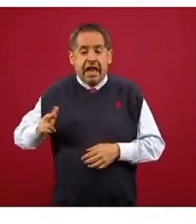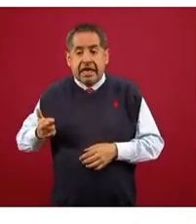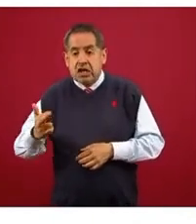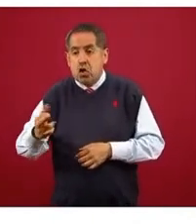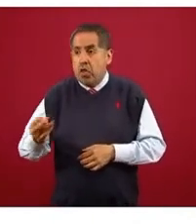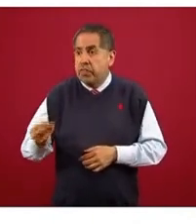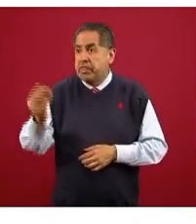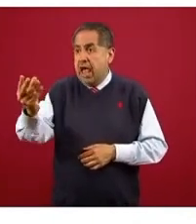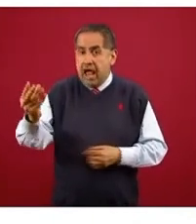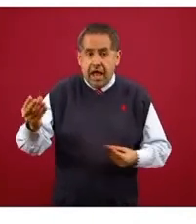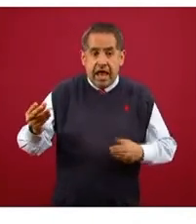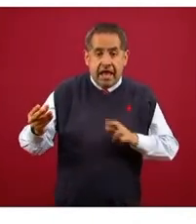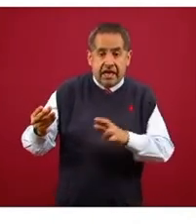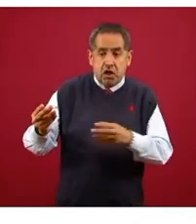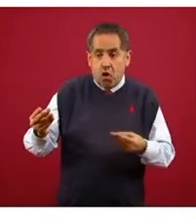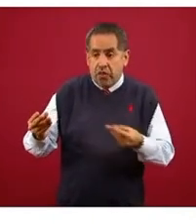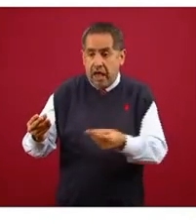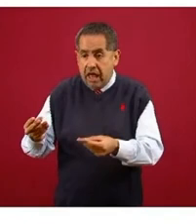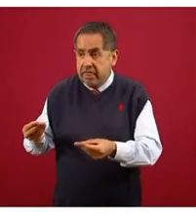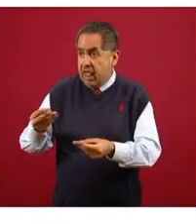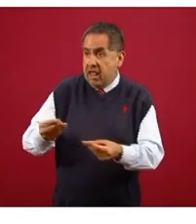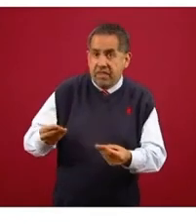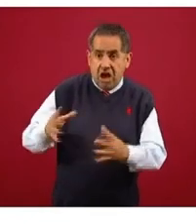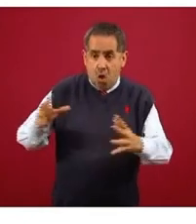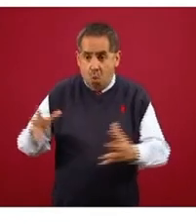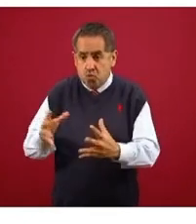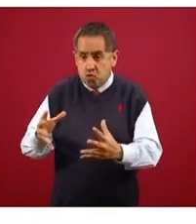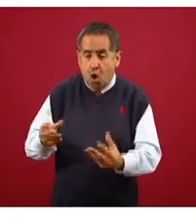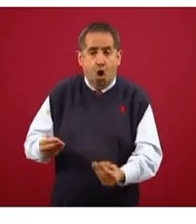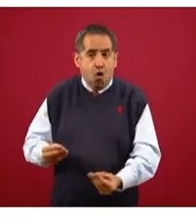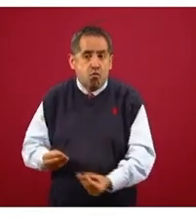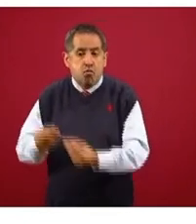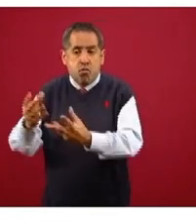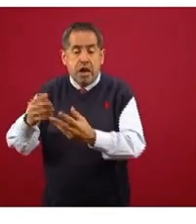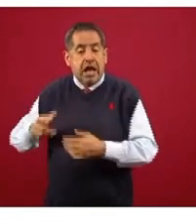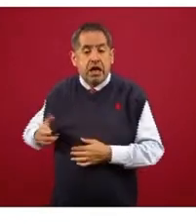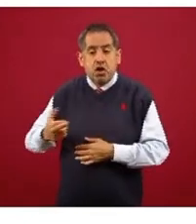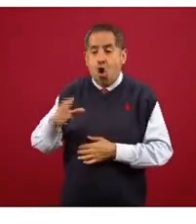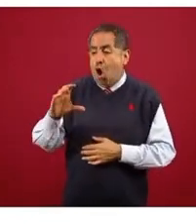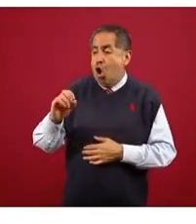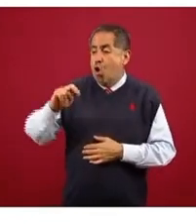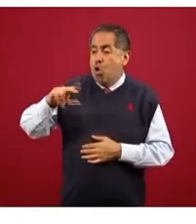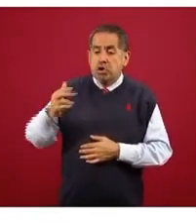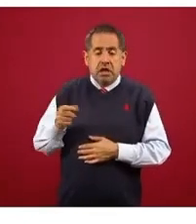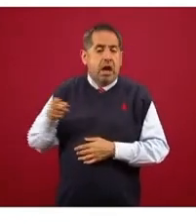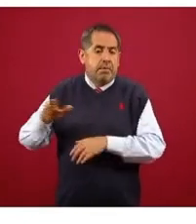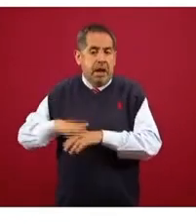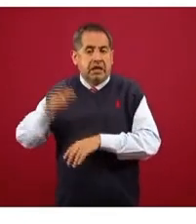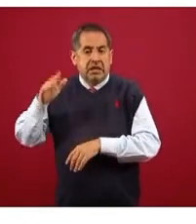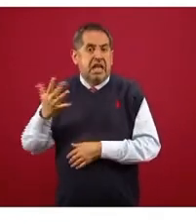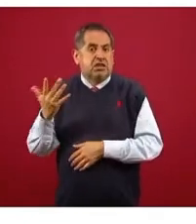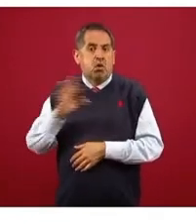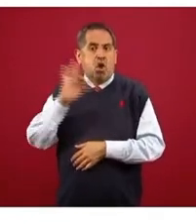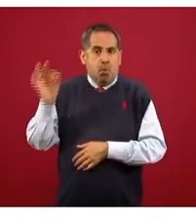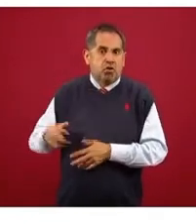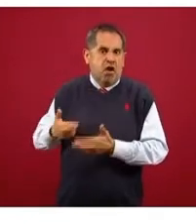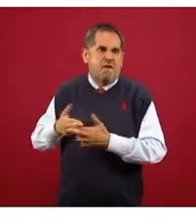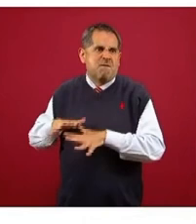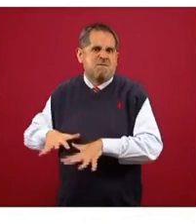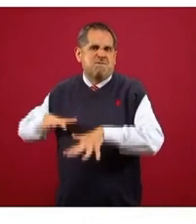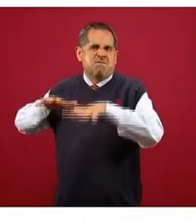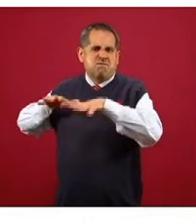El río Conchos es el más voluminoso de todos. Por eso aporta en porcentaje el 50%.